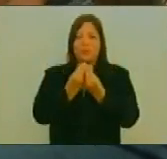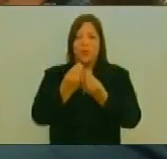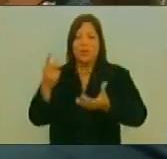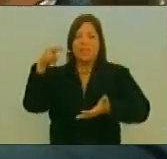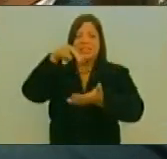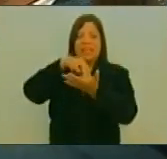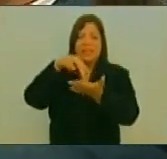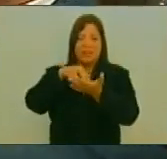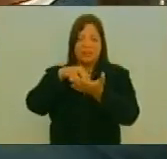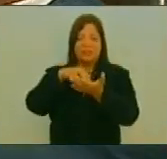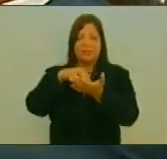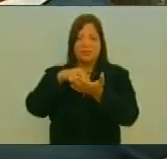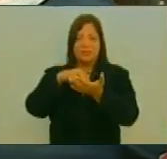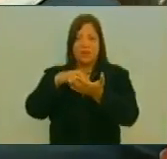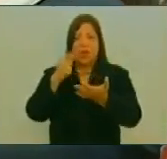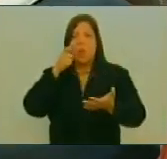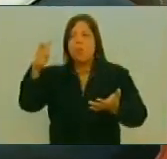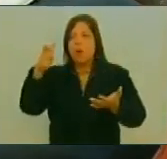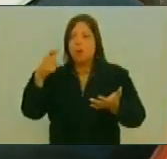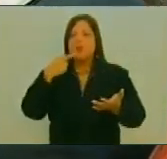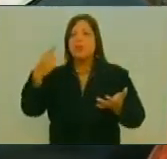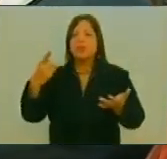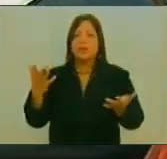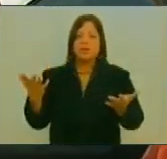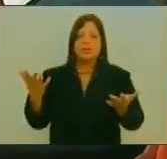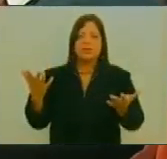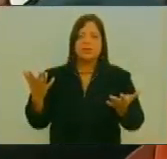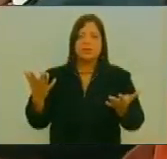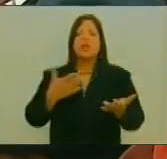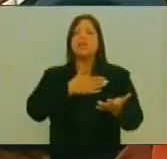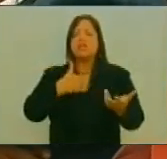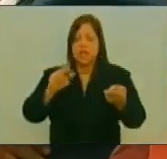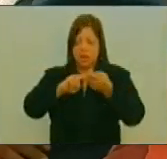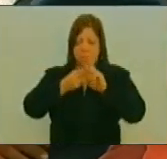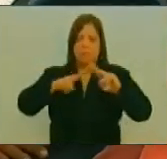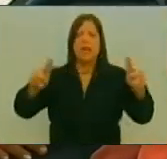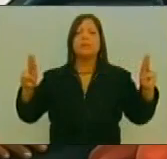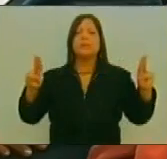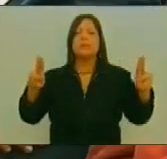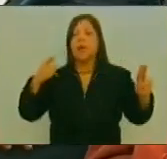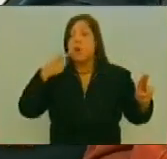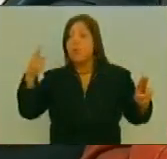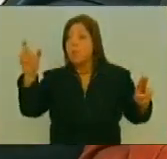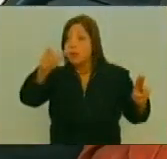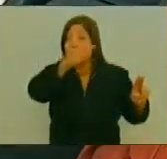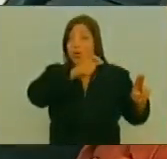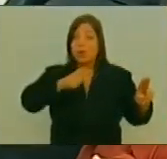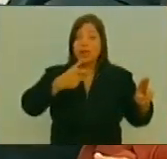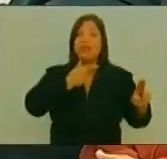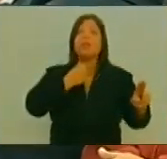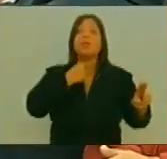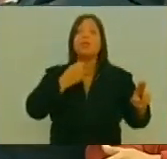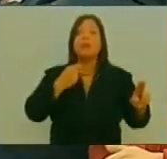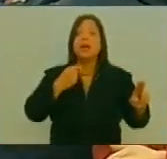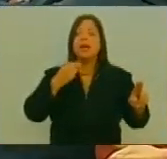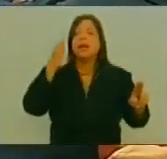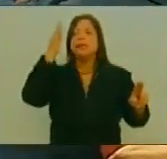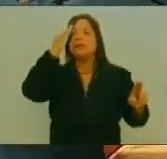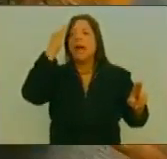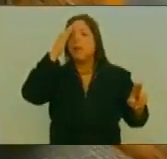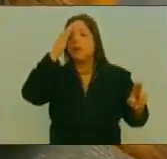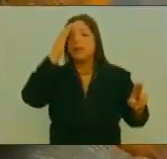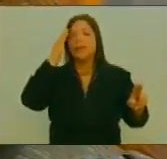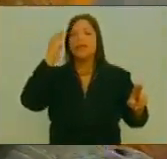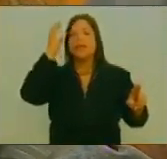levantado A ese pueblo Que ha dicho Que quiere paz A ese pueblo Que está consciente